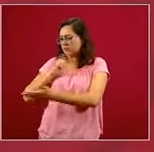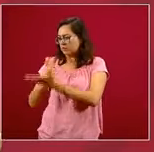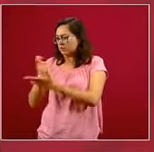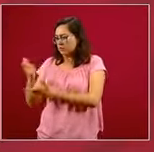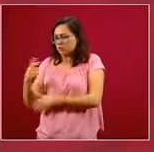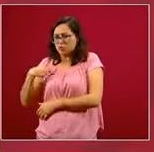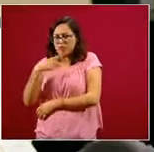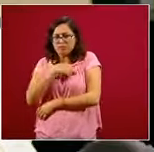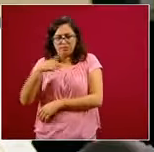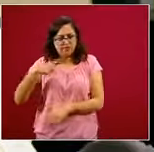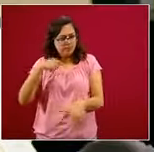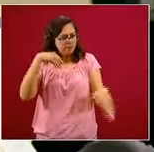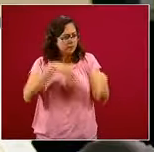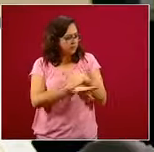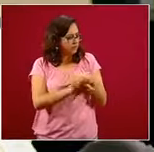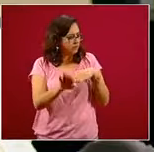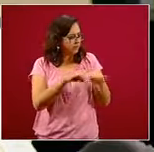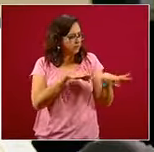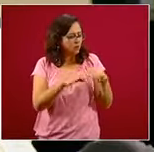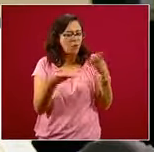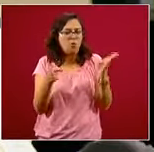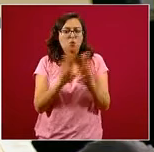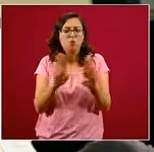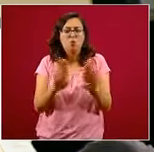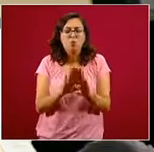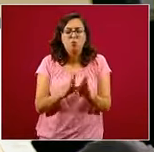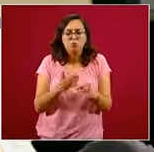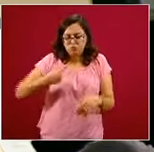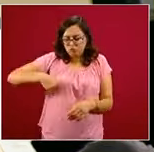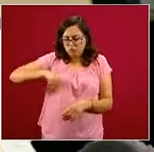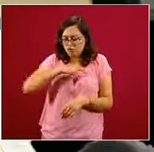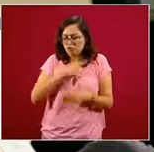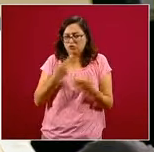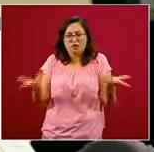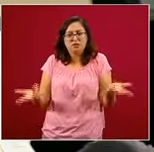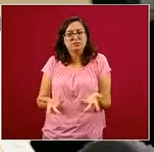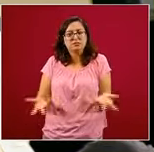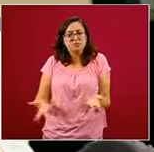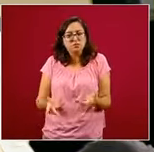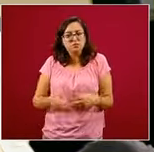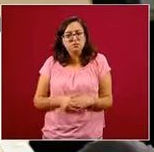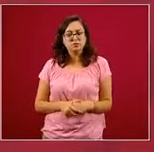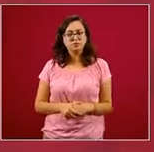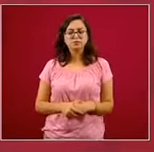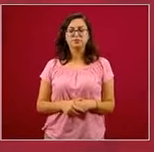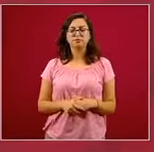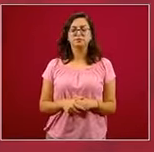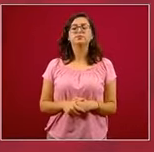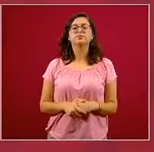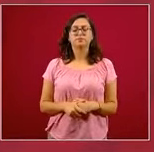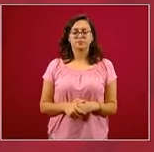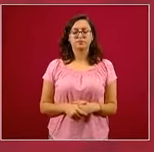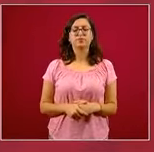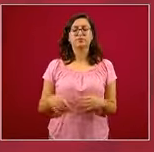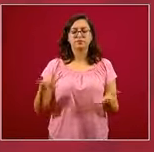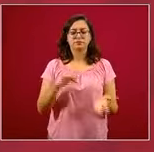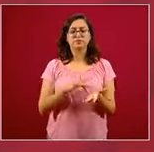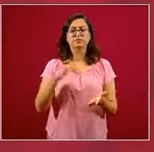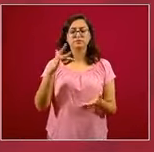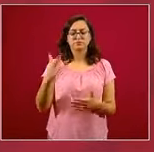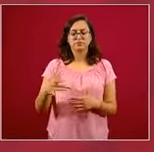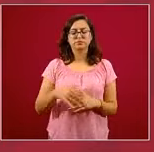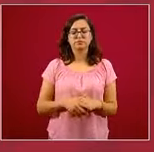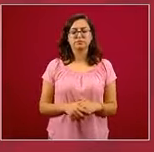yo le comento cómo es lo que puede hacer uno como trabajador en esos momentos. Cómo no. Muchas gracias. Gracias por la oportunidad de